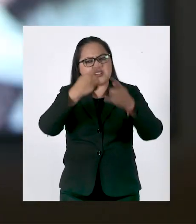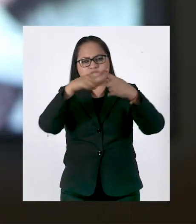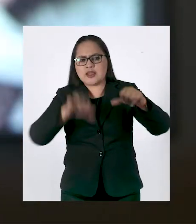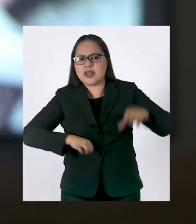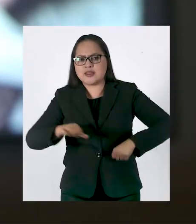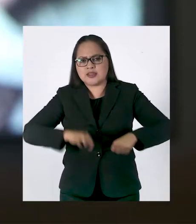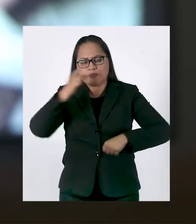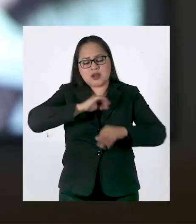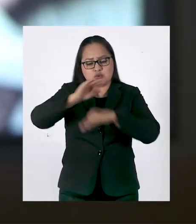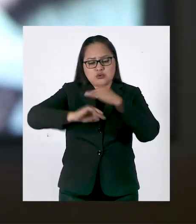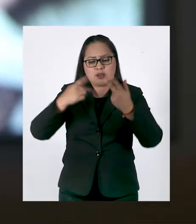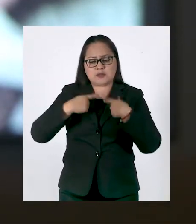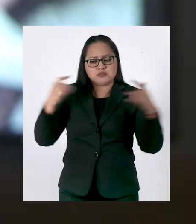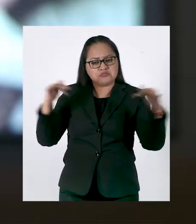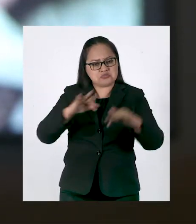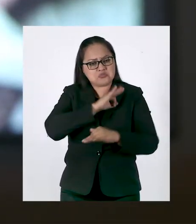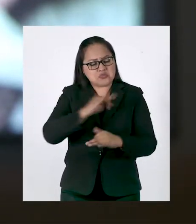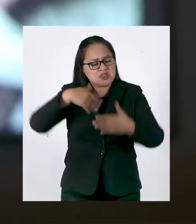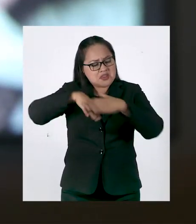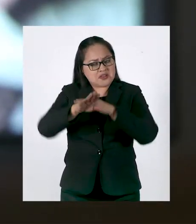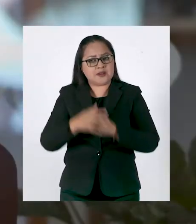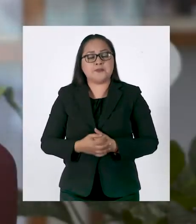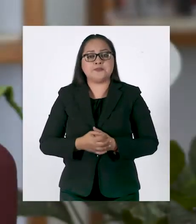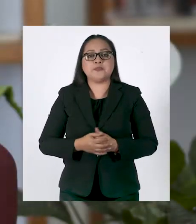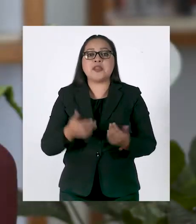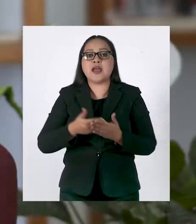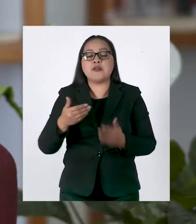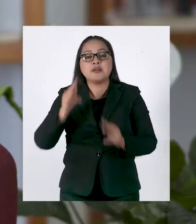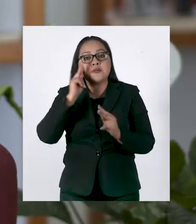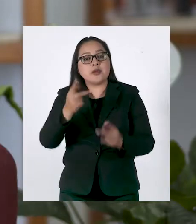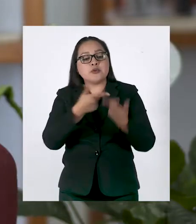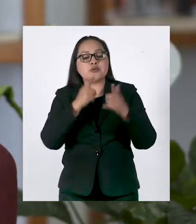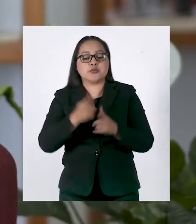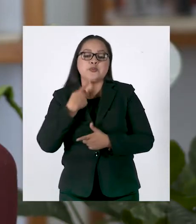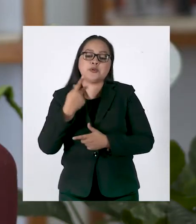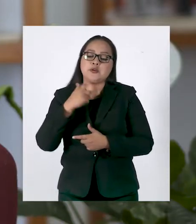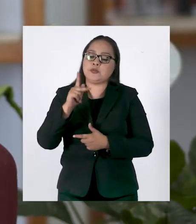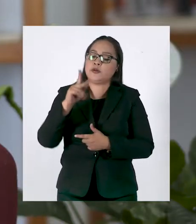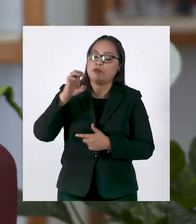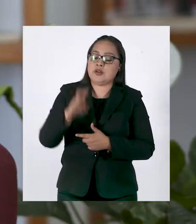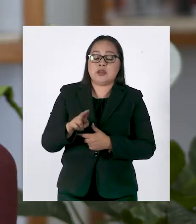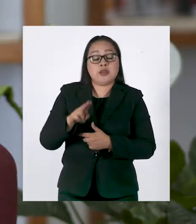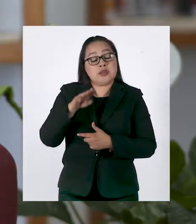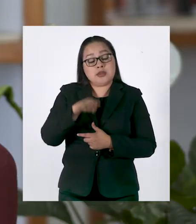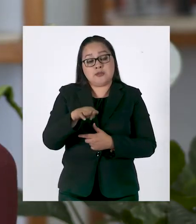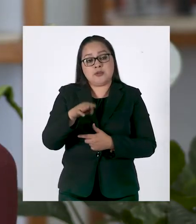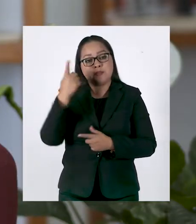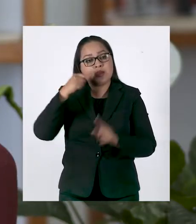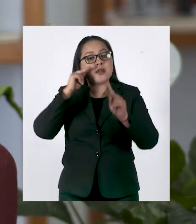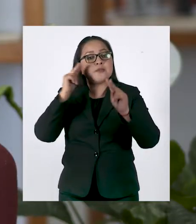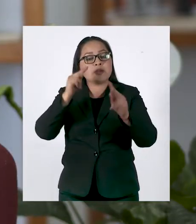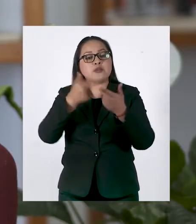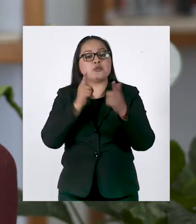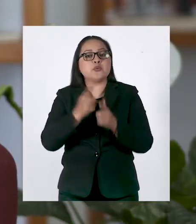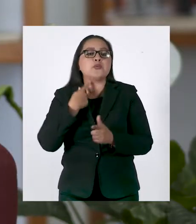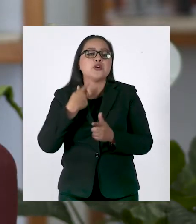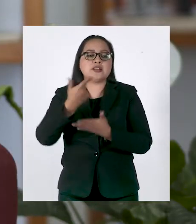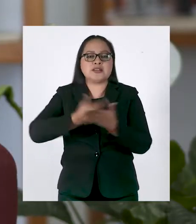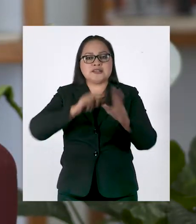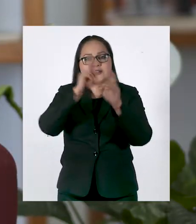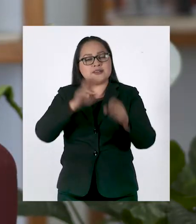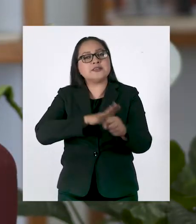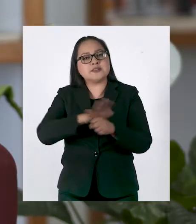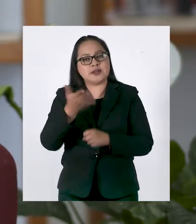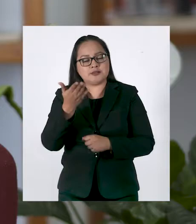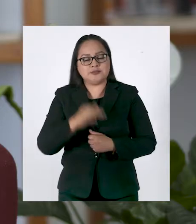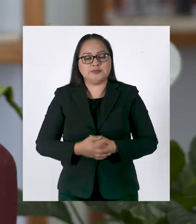conciertos y otras actividades abiertas al público. Vamos ahora con el Partido Verde Ecologista de México que nos compartirá el plan